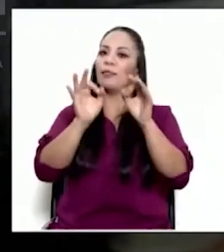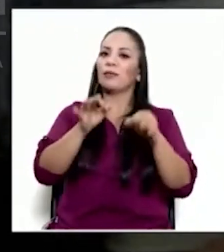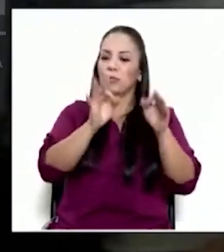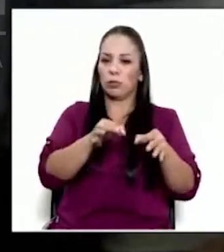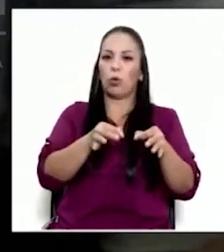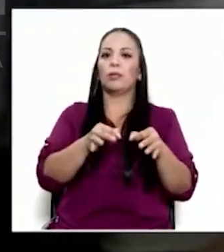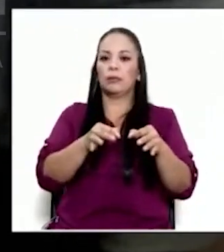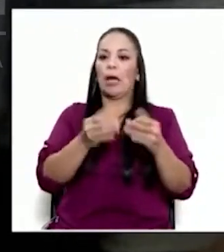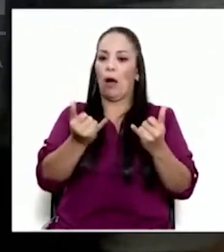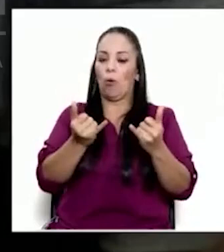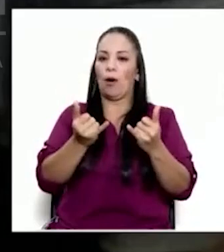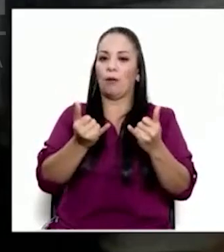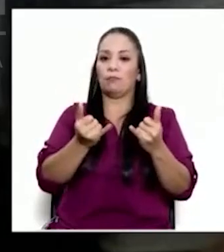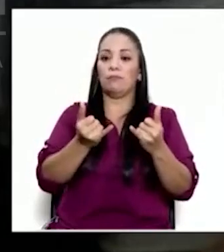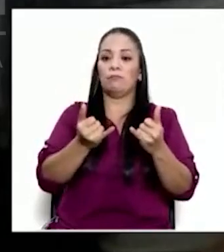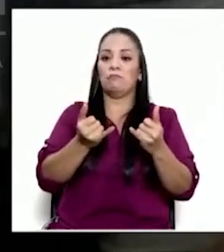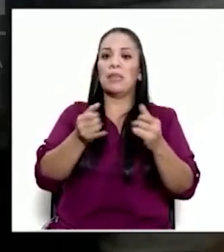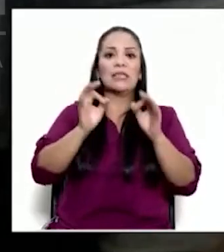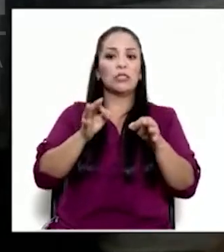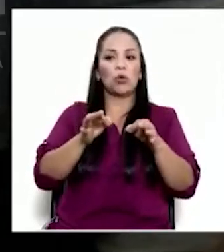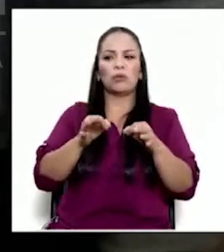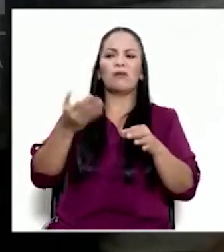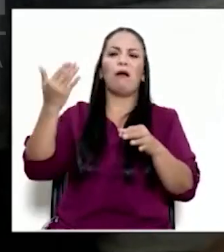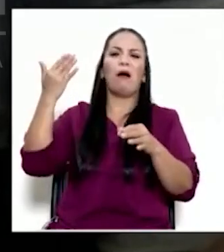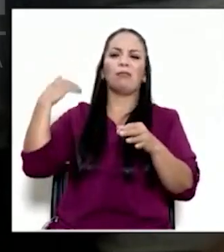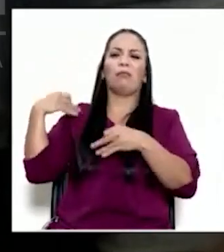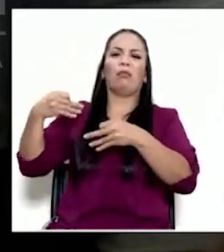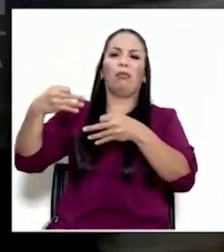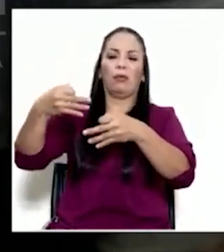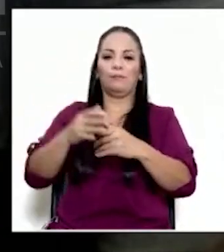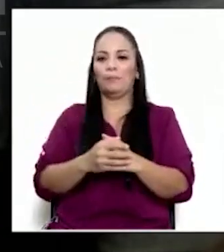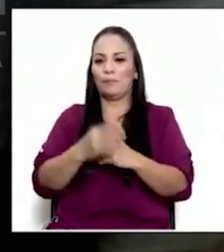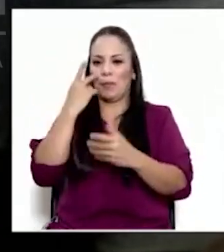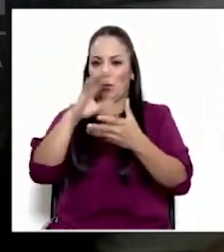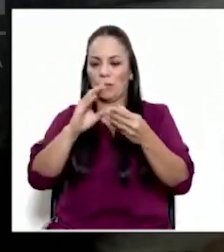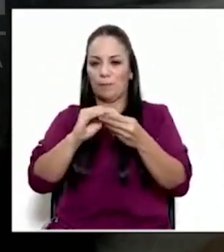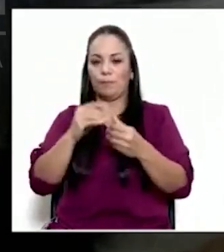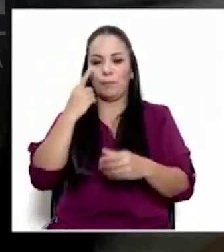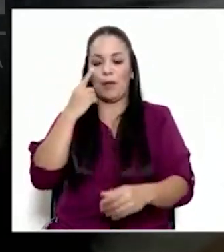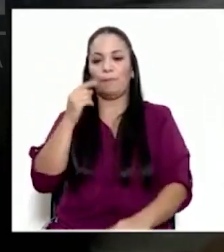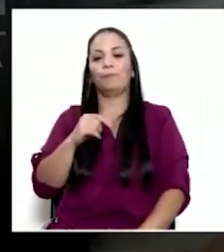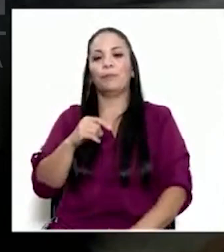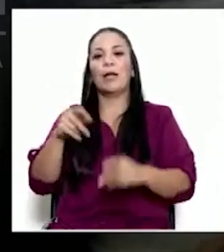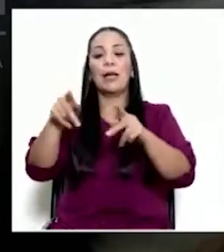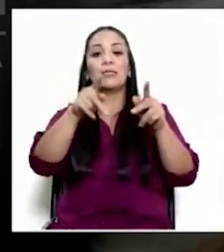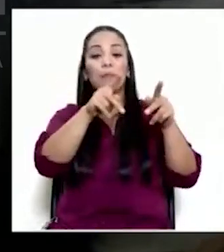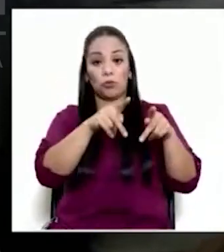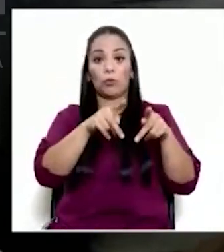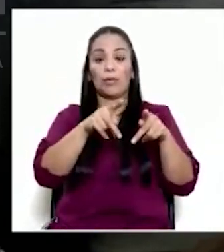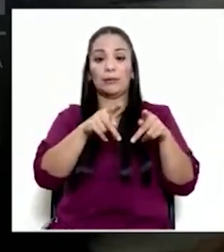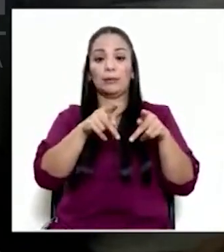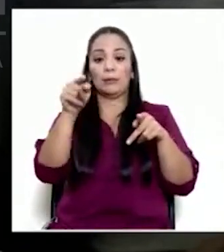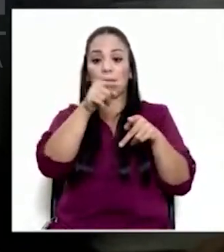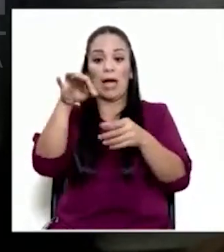han postergado por mucho tiempo. Resulta que los Ricardo Rojas, los Ricardo, los agricultores de Cartago, con los que usted se